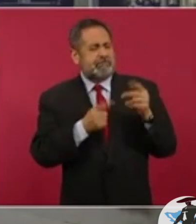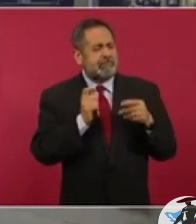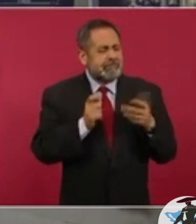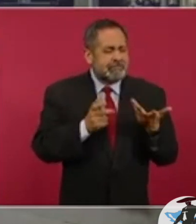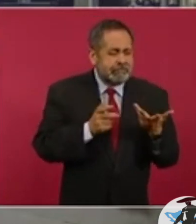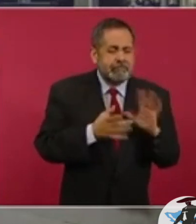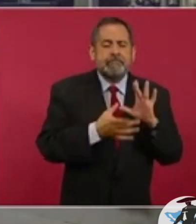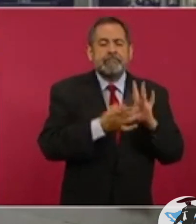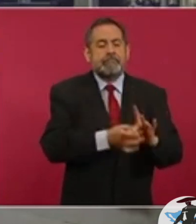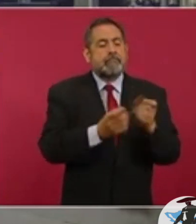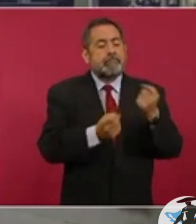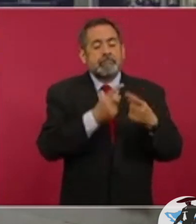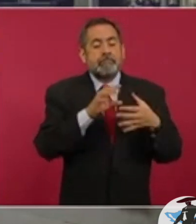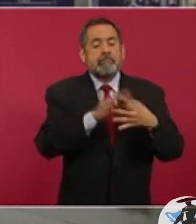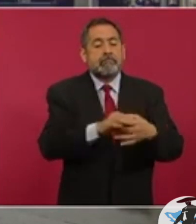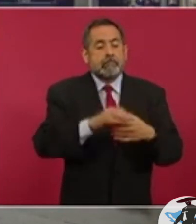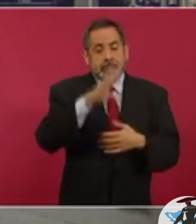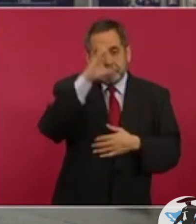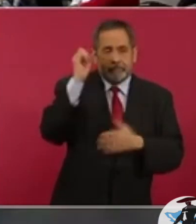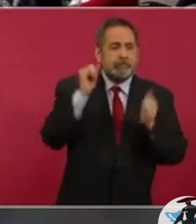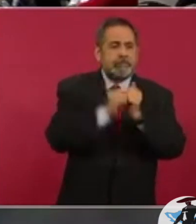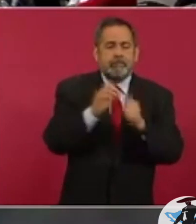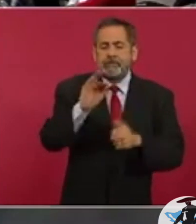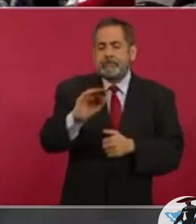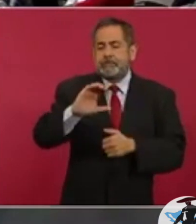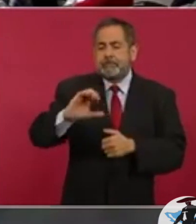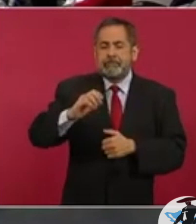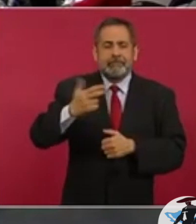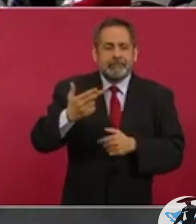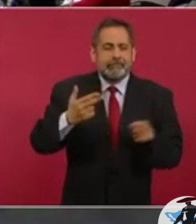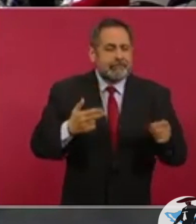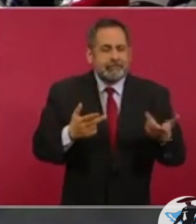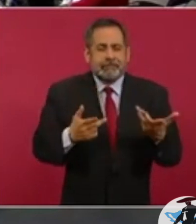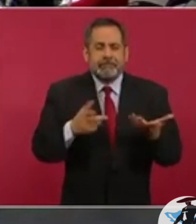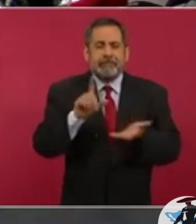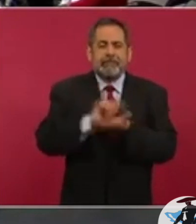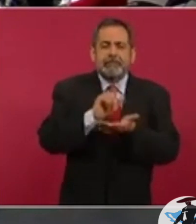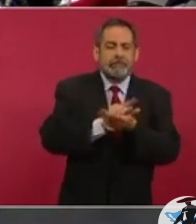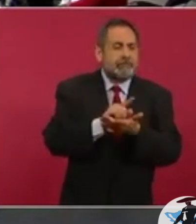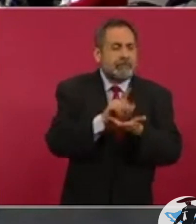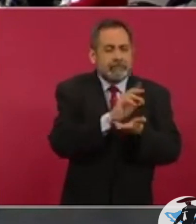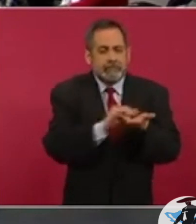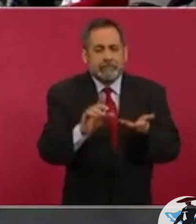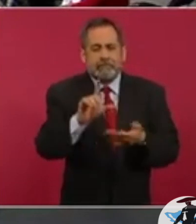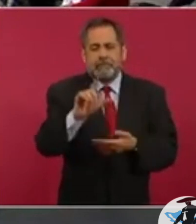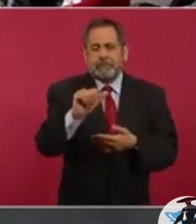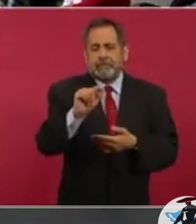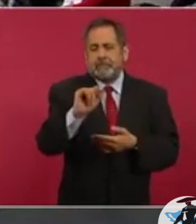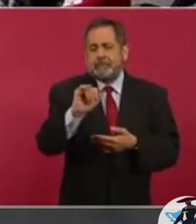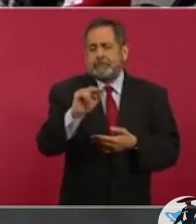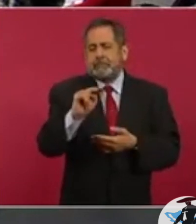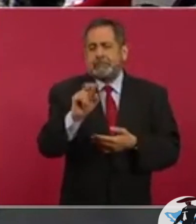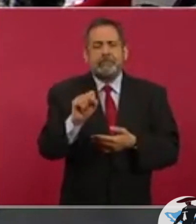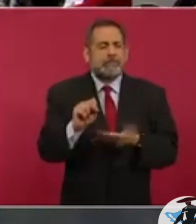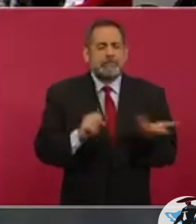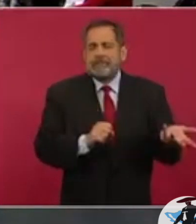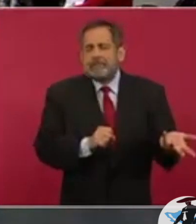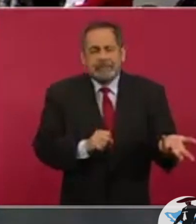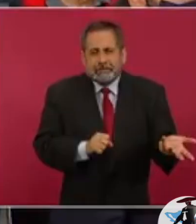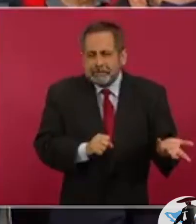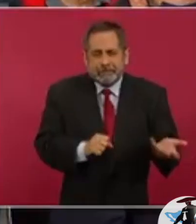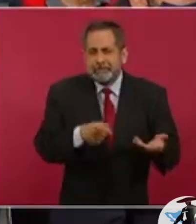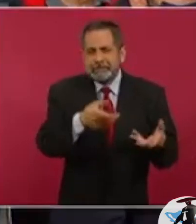algunas de ellas fotos con Felipe Calderón, retuitean mucho a Latinus, Latinus entrevistó